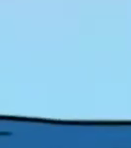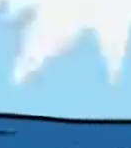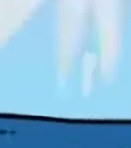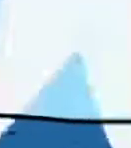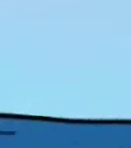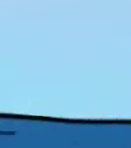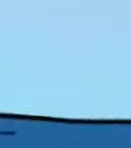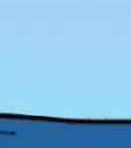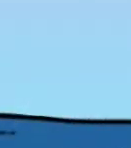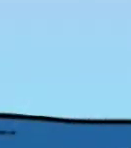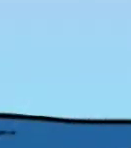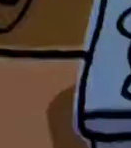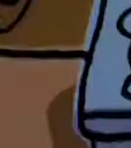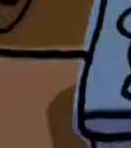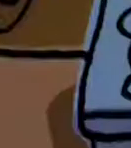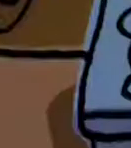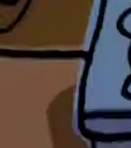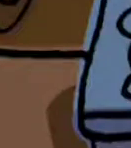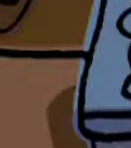¿Eh?